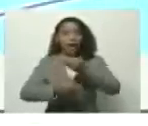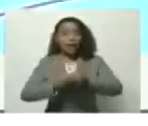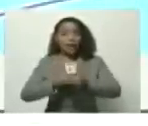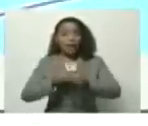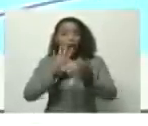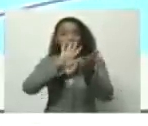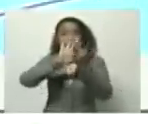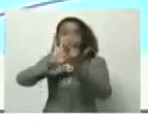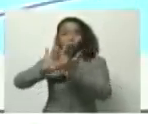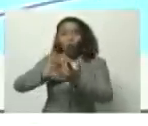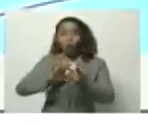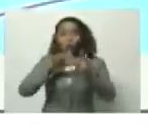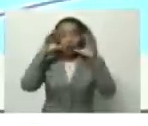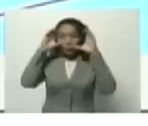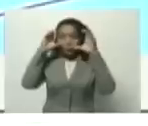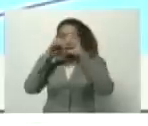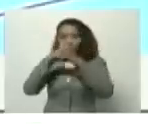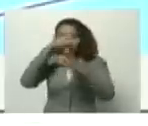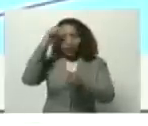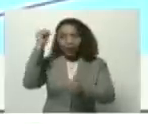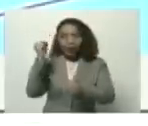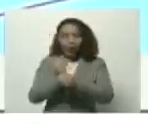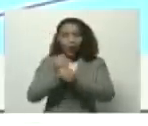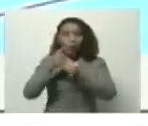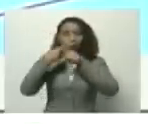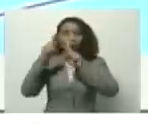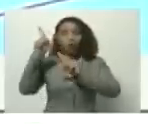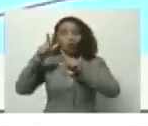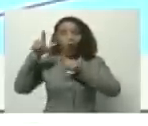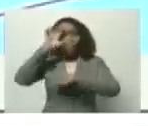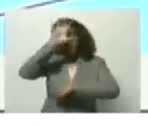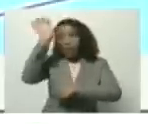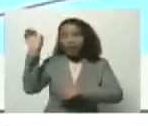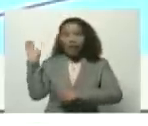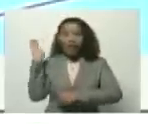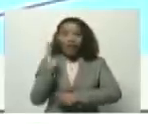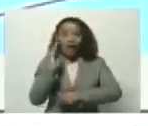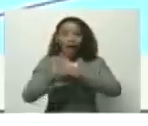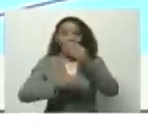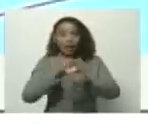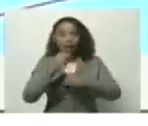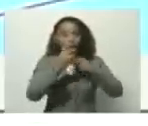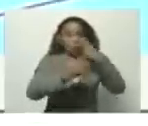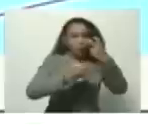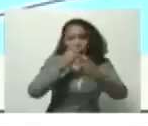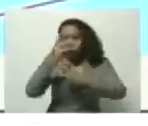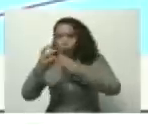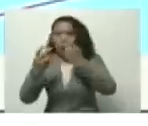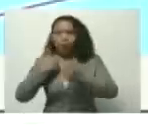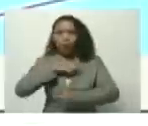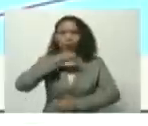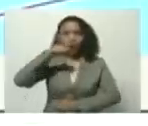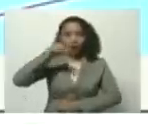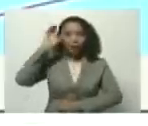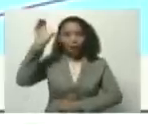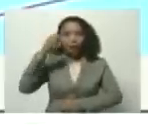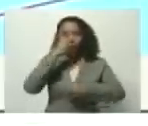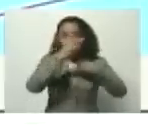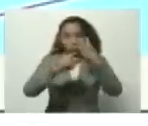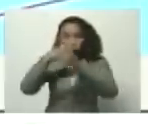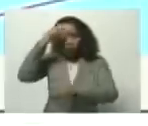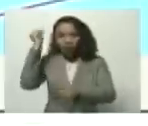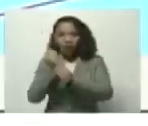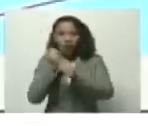contacto con centrales de trabajadores de otros países para que vengan a hacer turismo en nuestro país. Turismo laboral